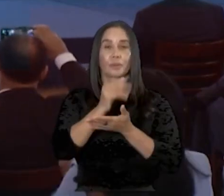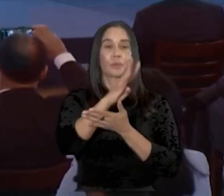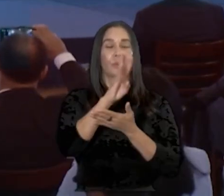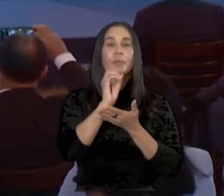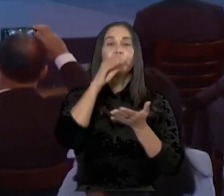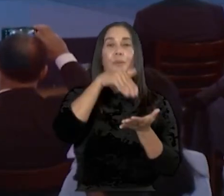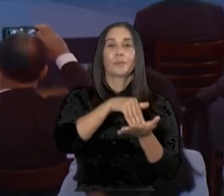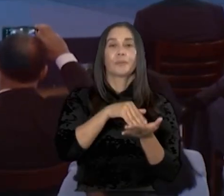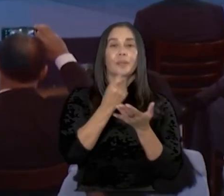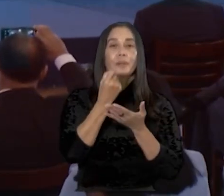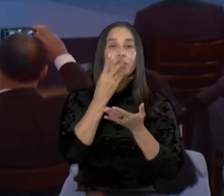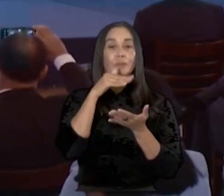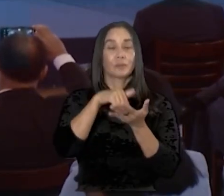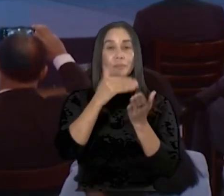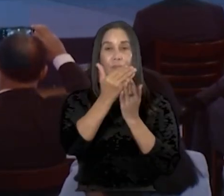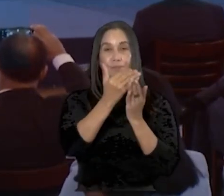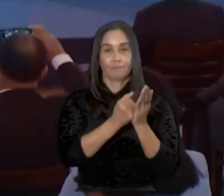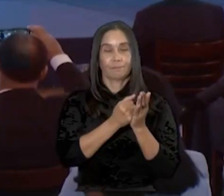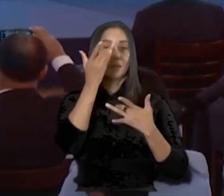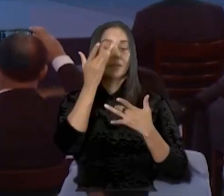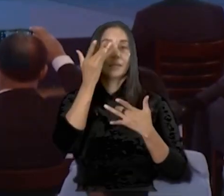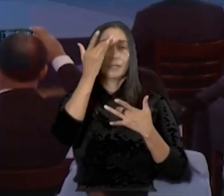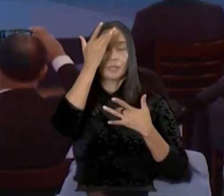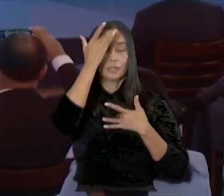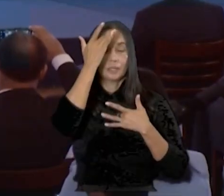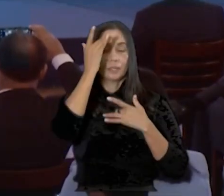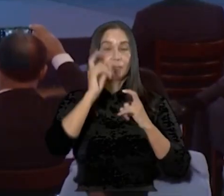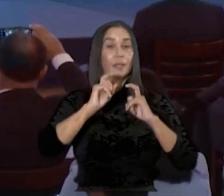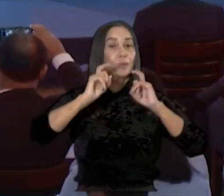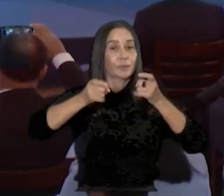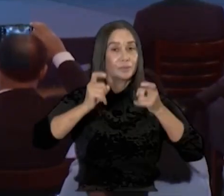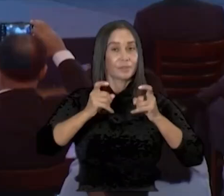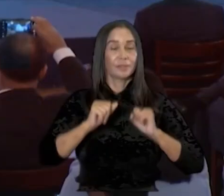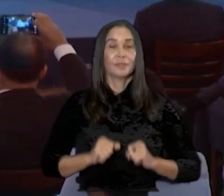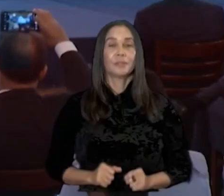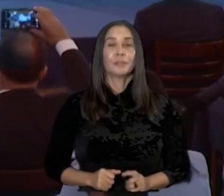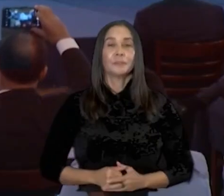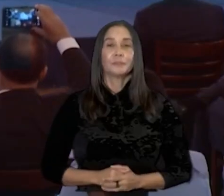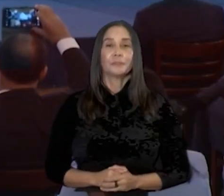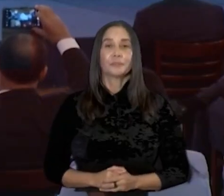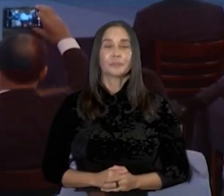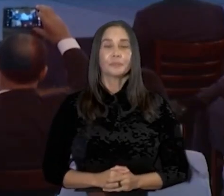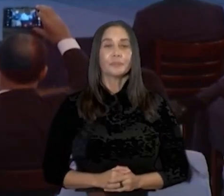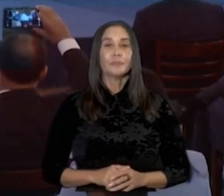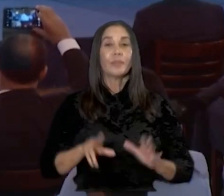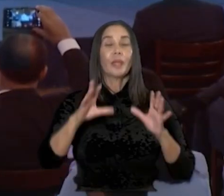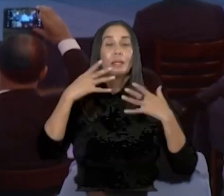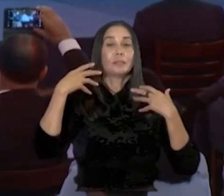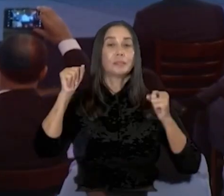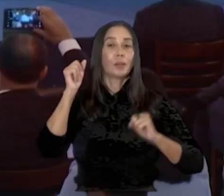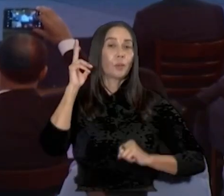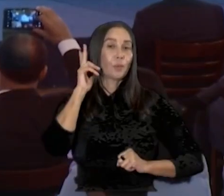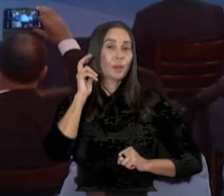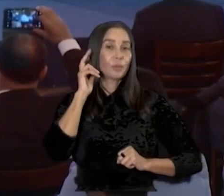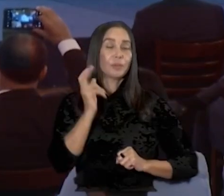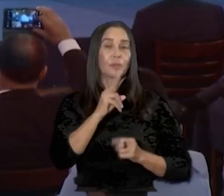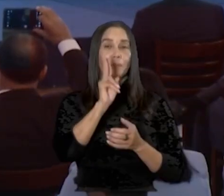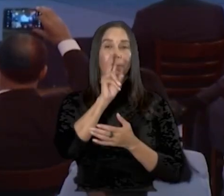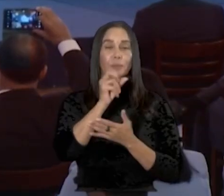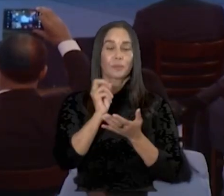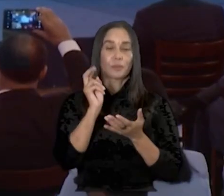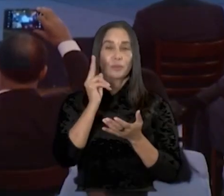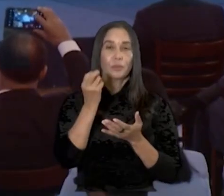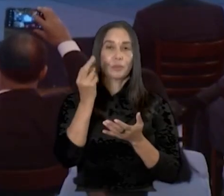500, 11 mil 500 de ahorro por cada lente oftálmico. Salud auditiva, 12 mil 245